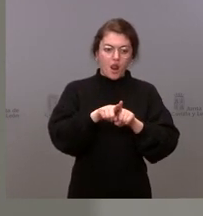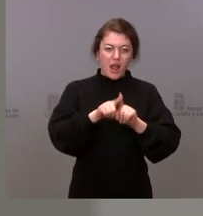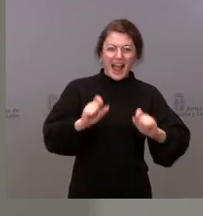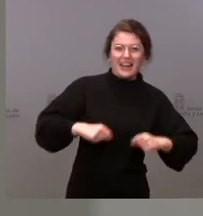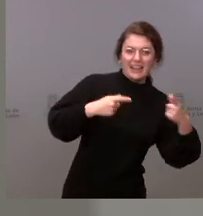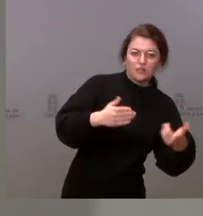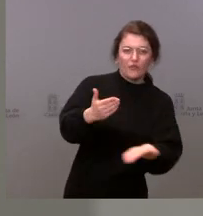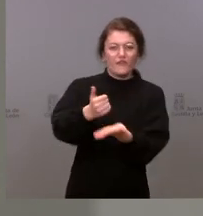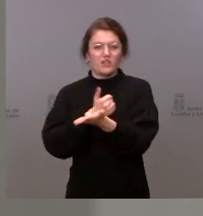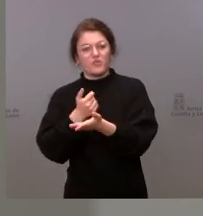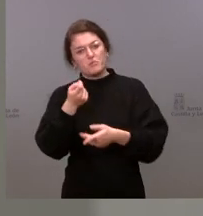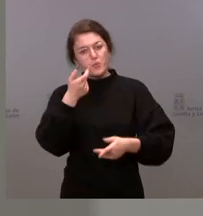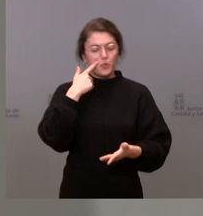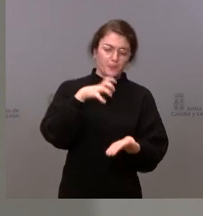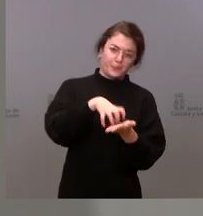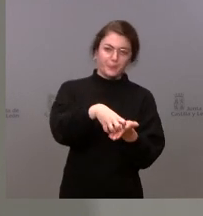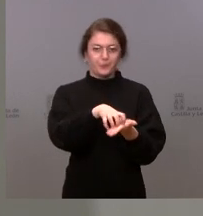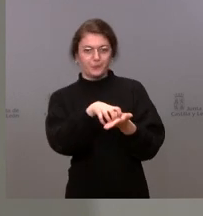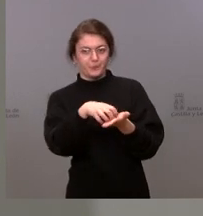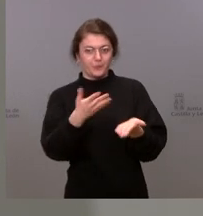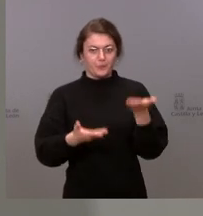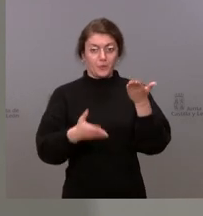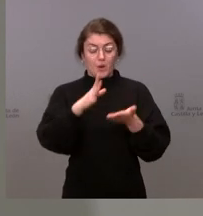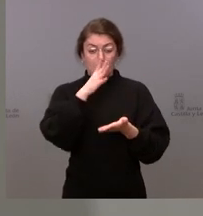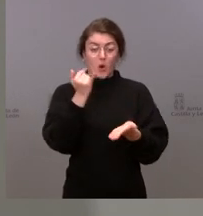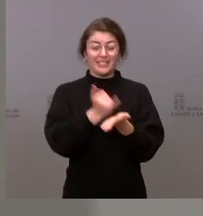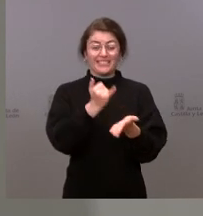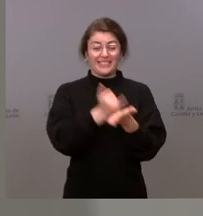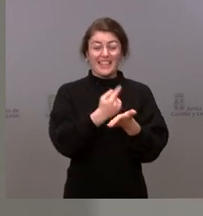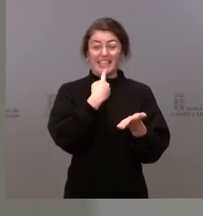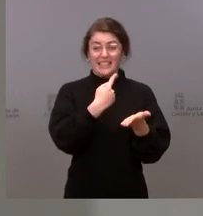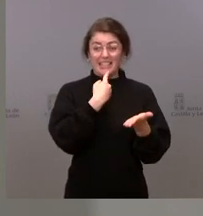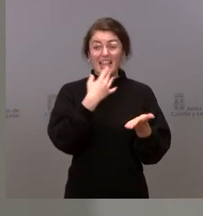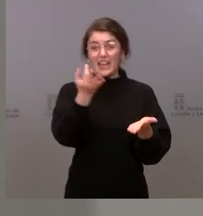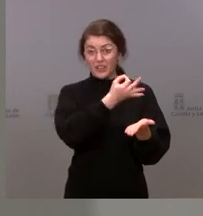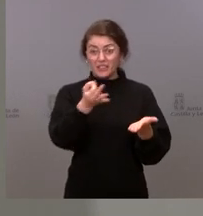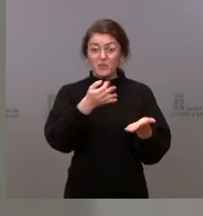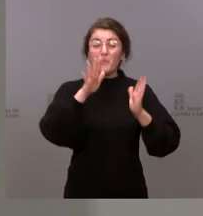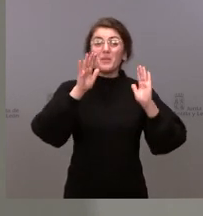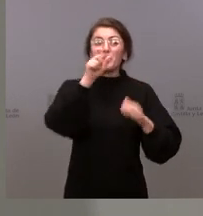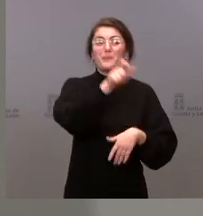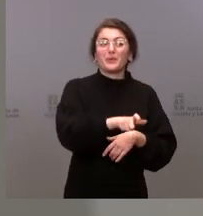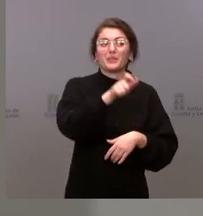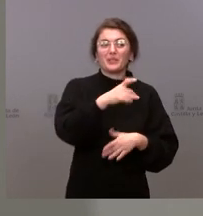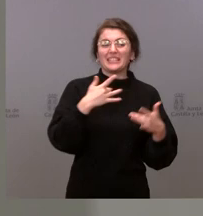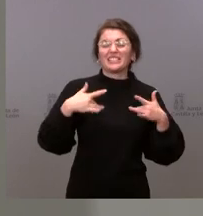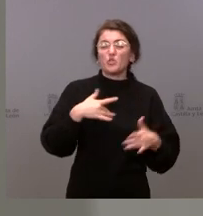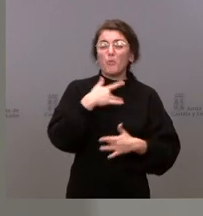Entre otras cosas, porque también hay que decir a la gente que los test son efectivos cuando uno es sintomático, nos están funcionando muy bien. Probablemente